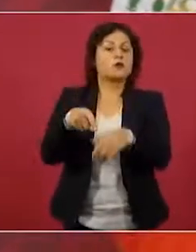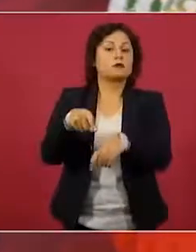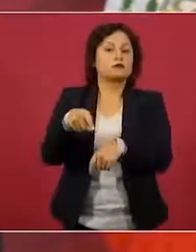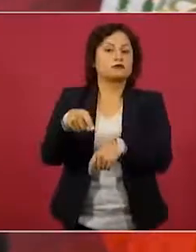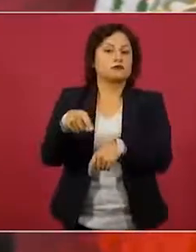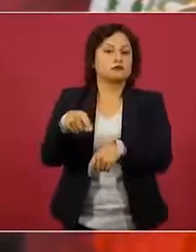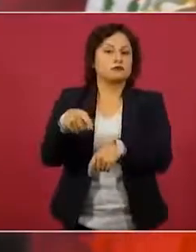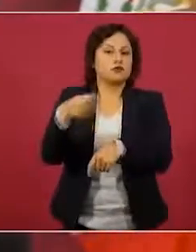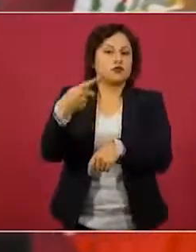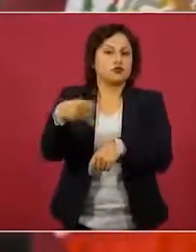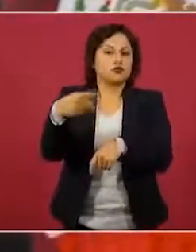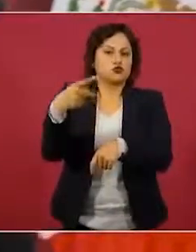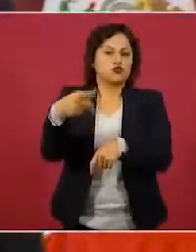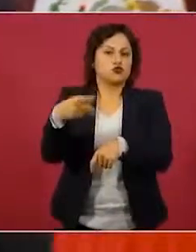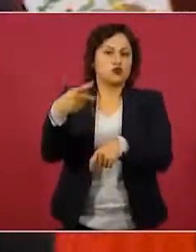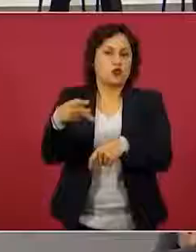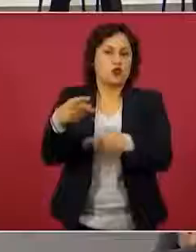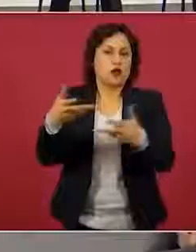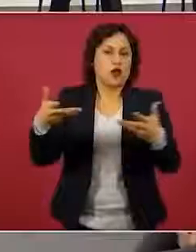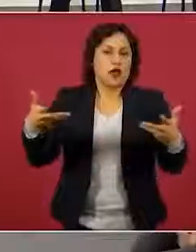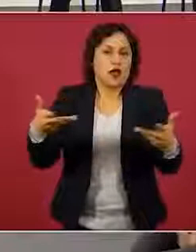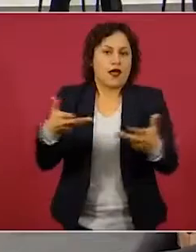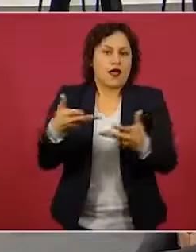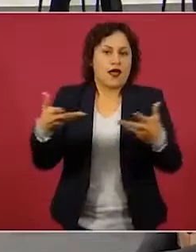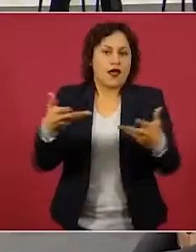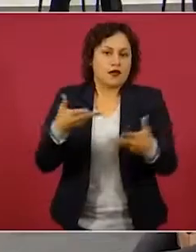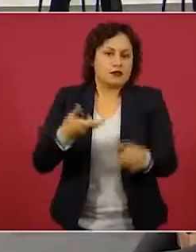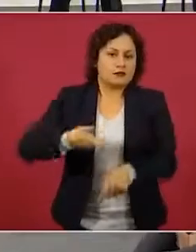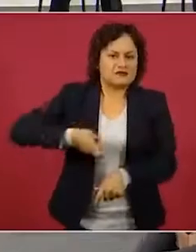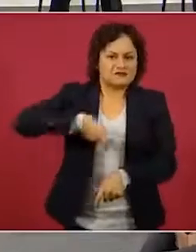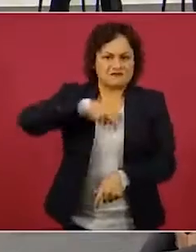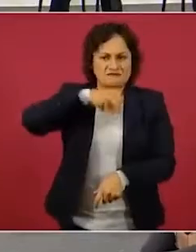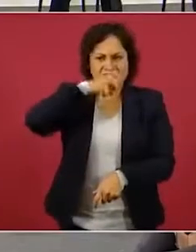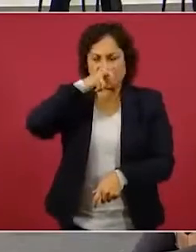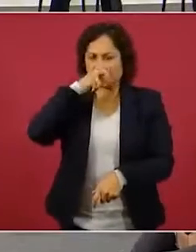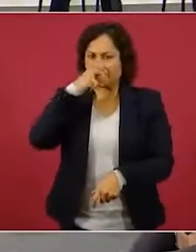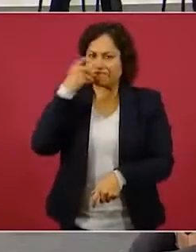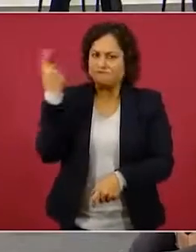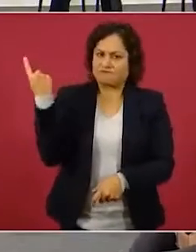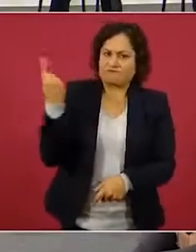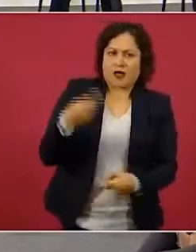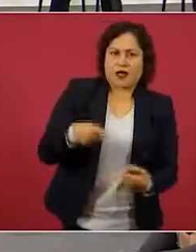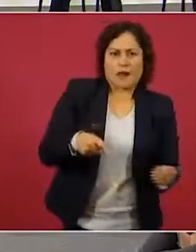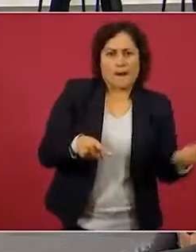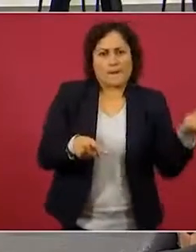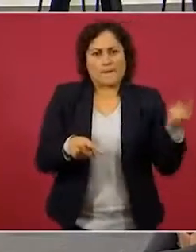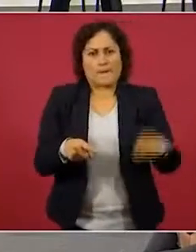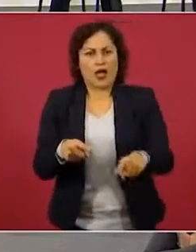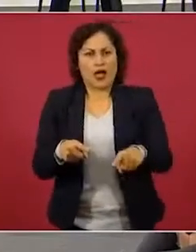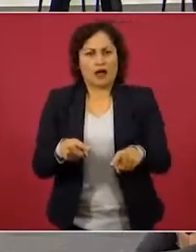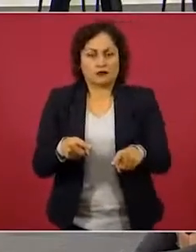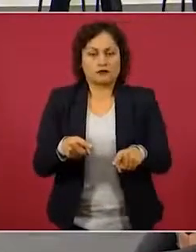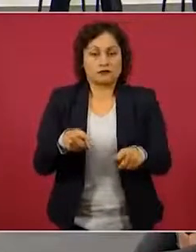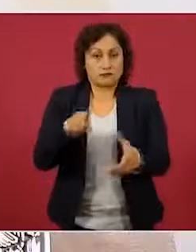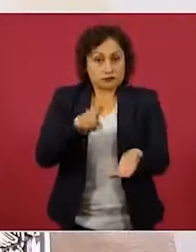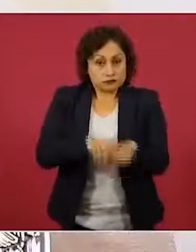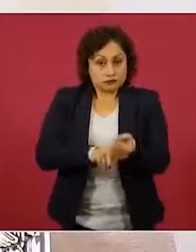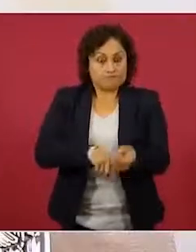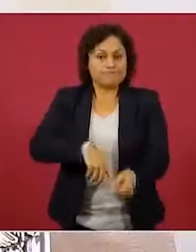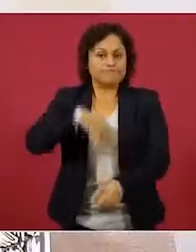con prepotencia y con corrupción